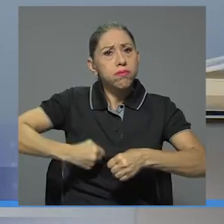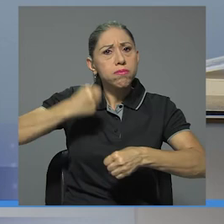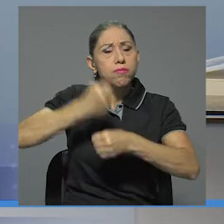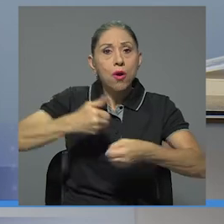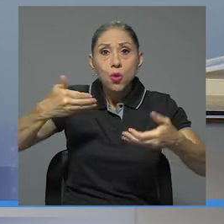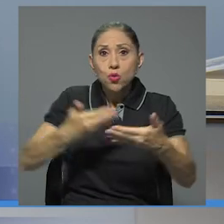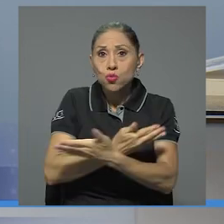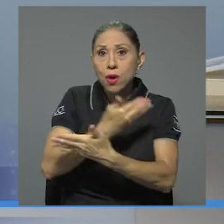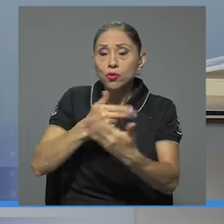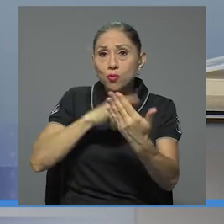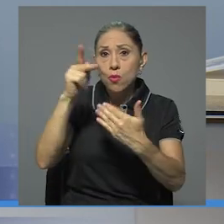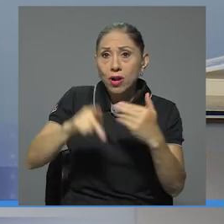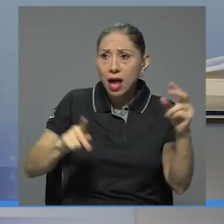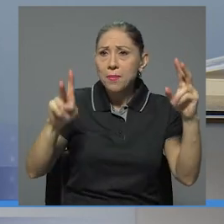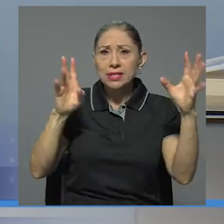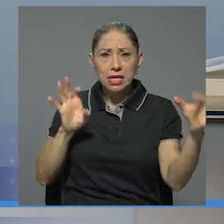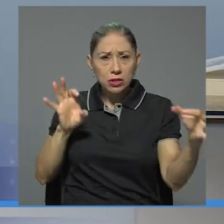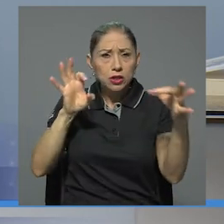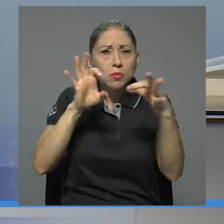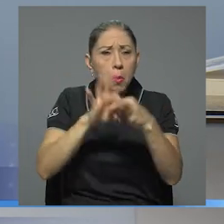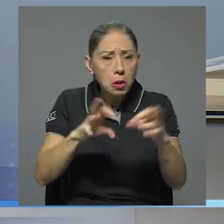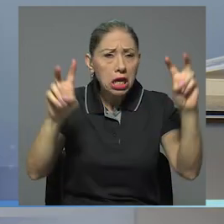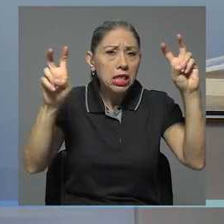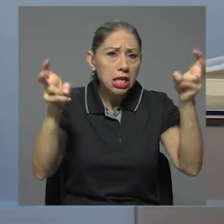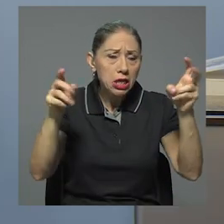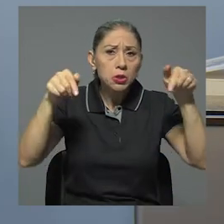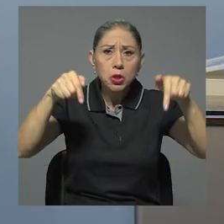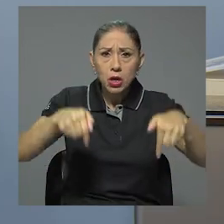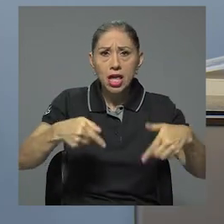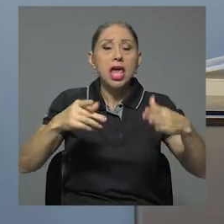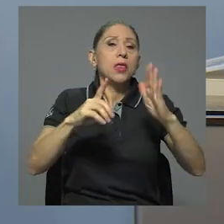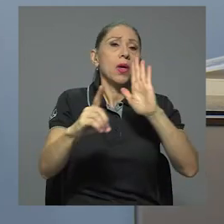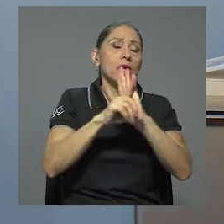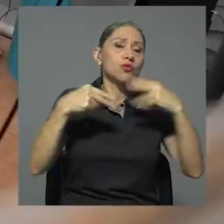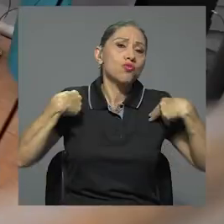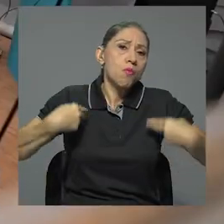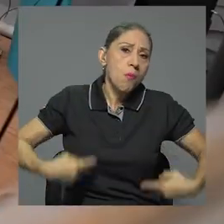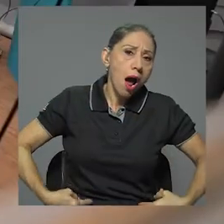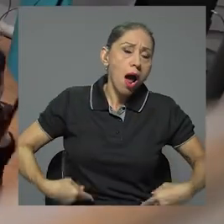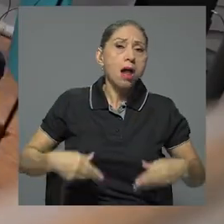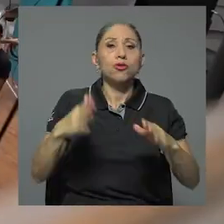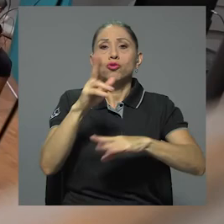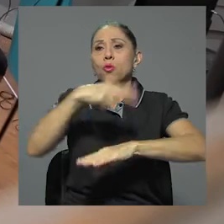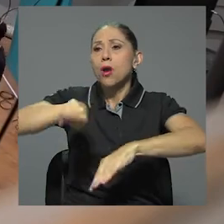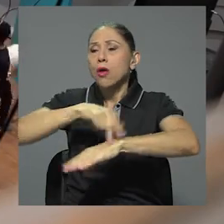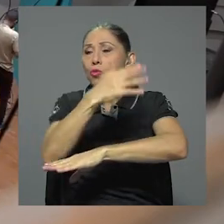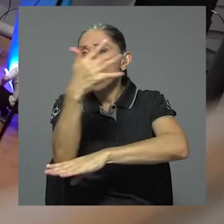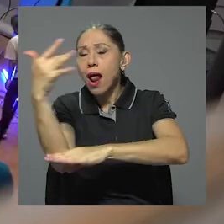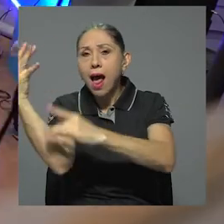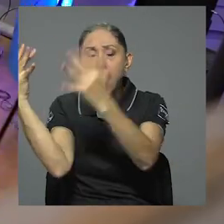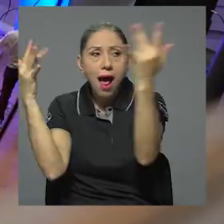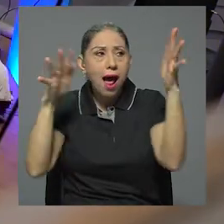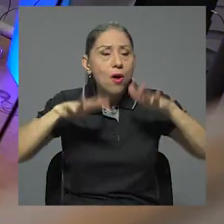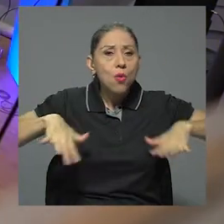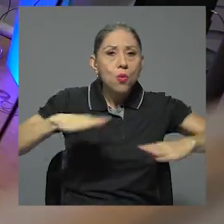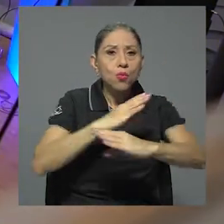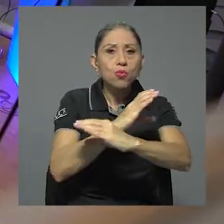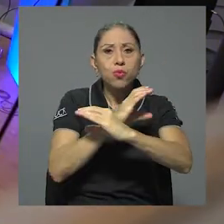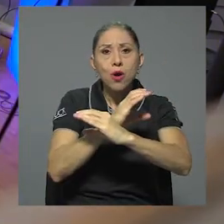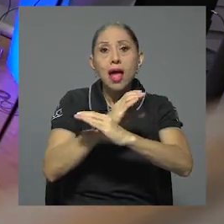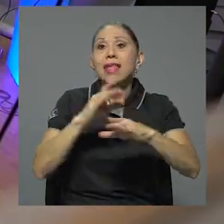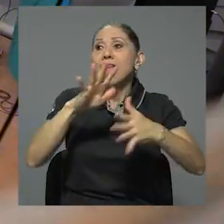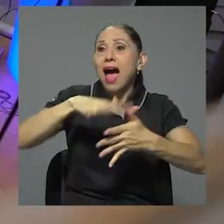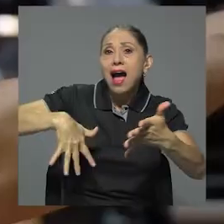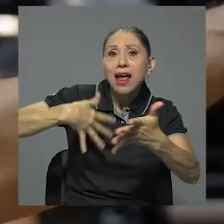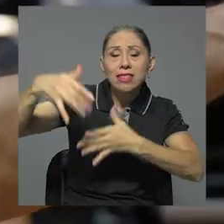que respondan a las áreas temáticas tradicionales del canal, derechos humanos, ecología, medio ambiente, temas de la agenda universitaria